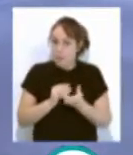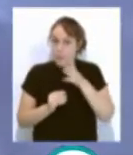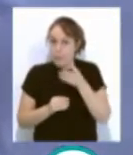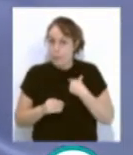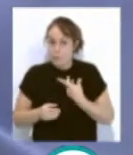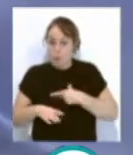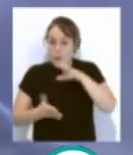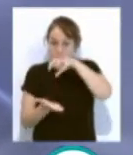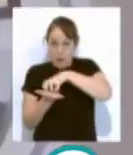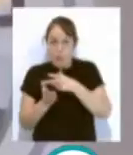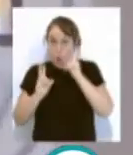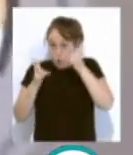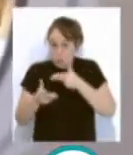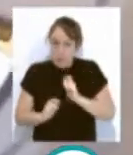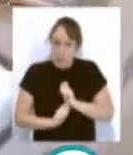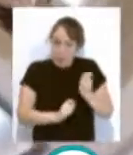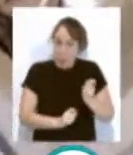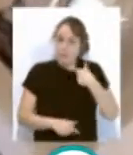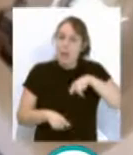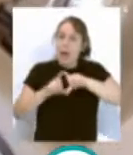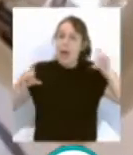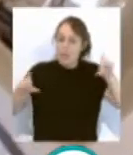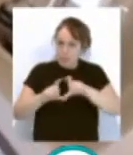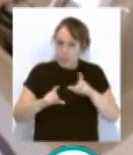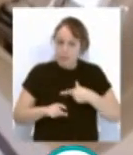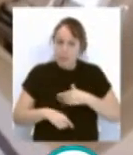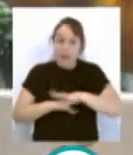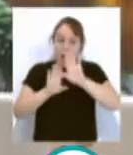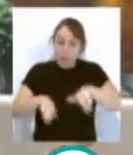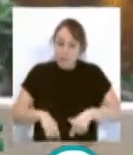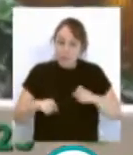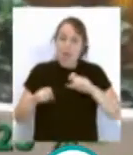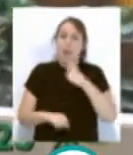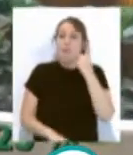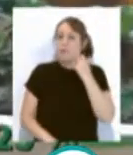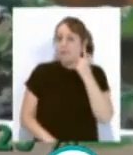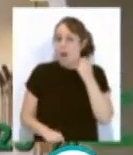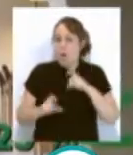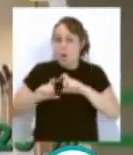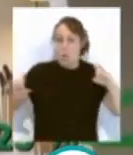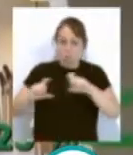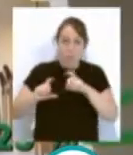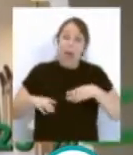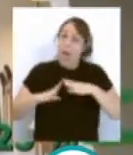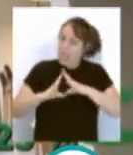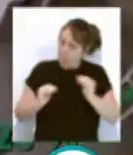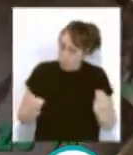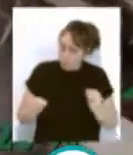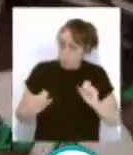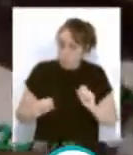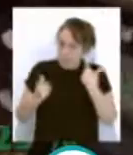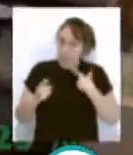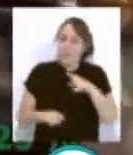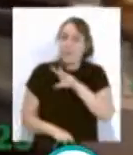establecimiento hotelero y la agencia. Finalmente, se abonará en la cuenta del usuario, que debe ser andaluz, el 25